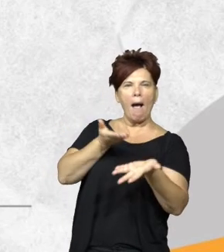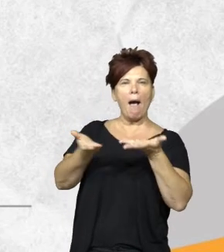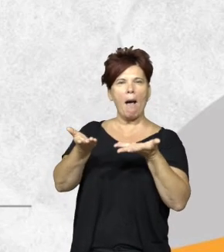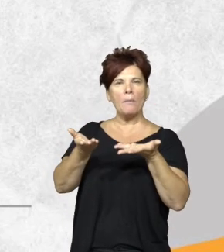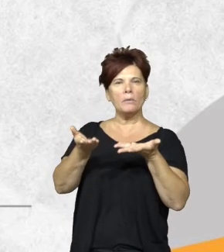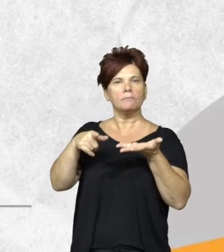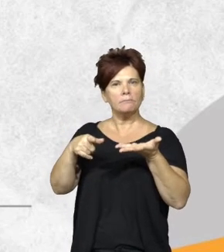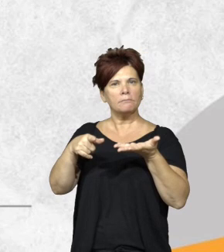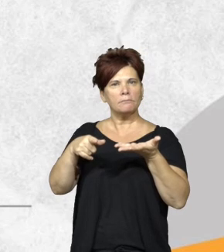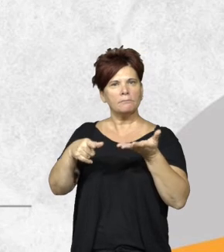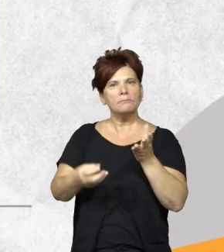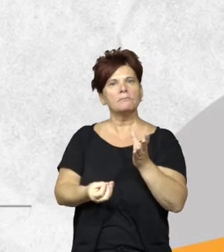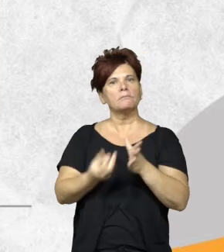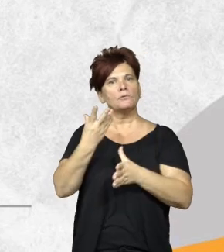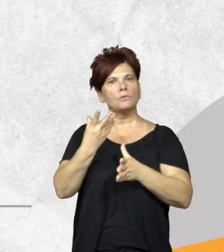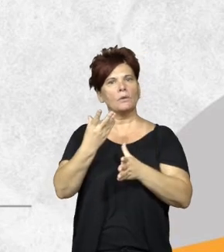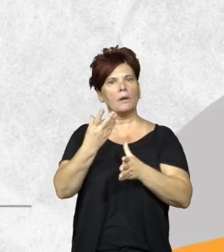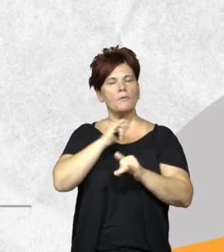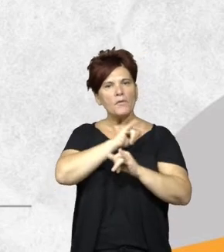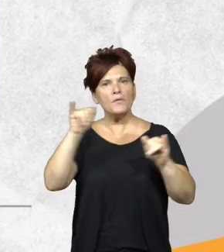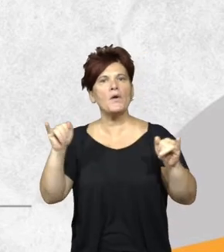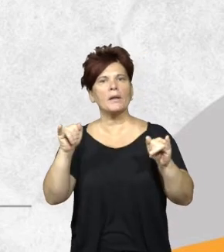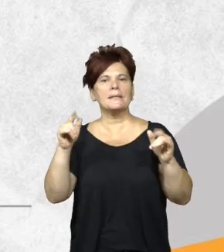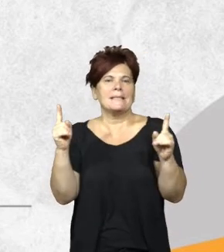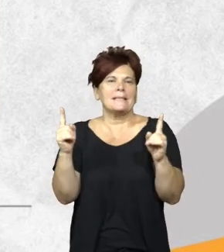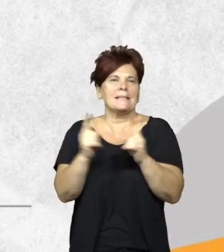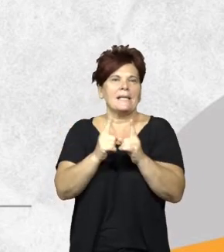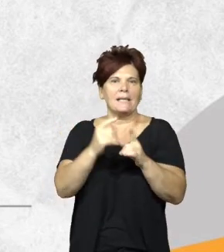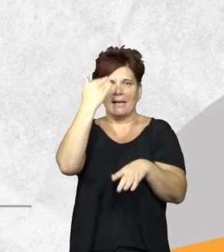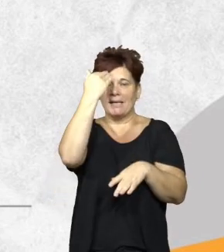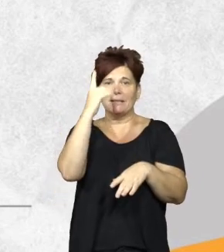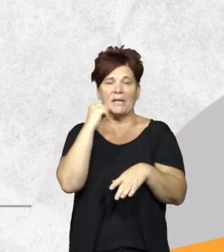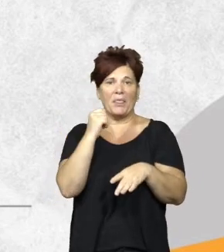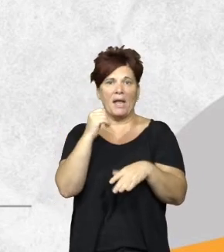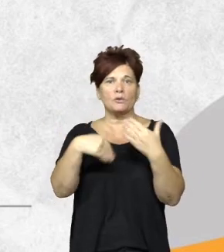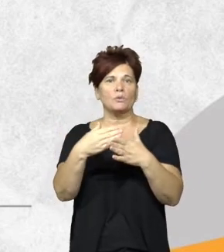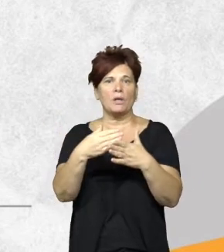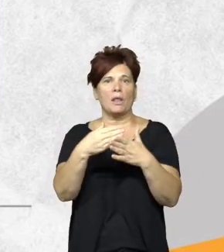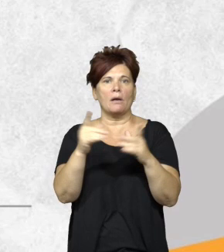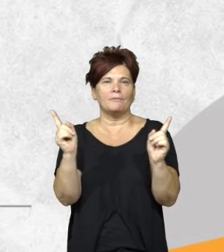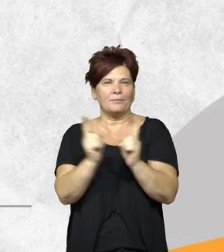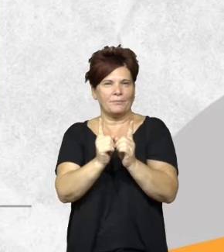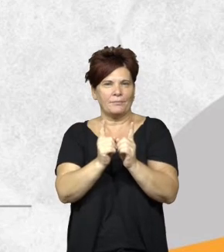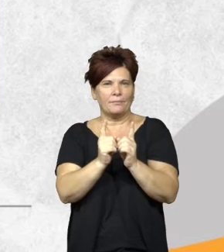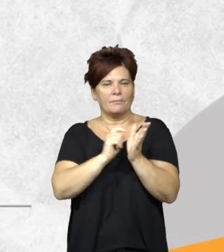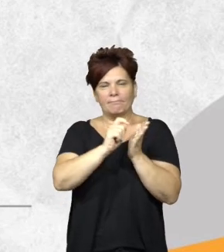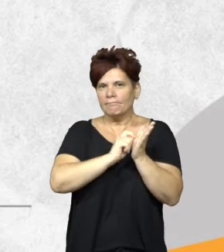y generamos un reporte que es una síntesis de lo que pasó en esa quincena acá hay un ejemplo cualquiera entonces pueden ver en las filas